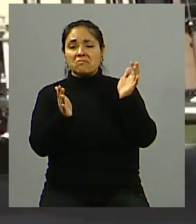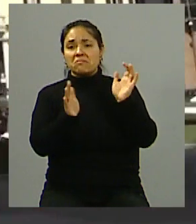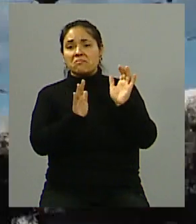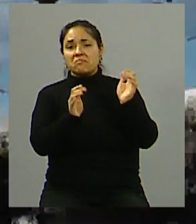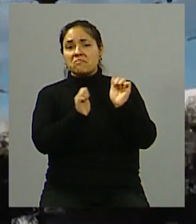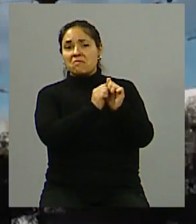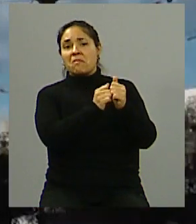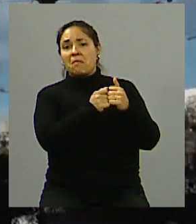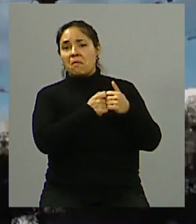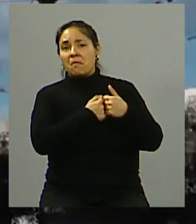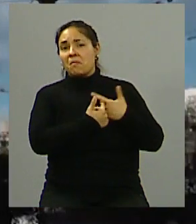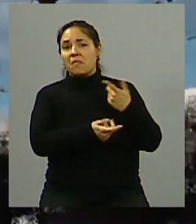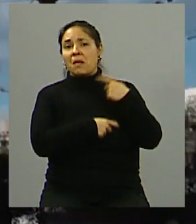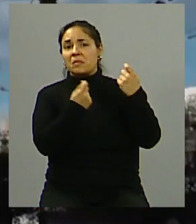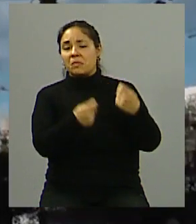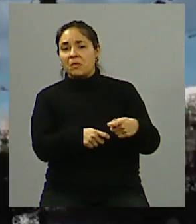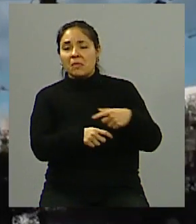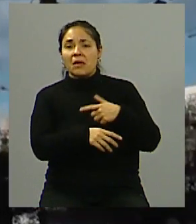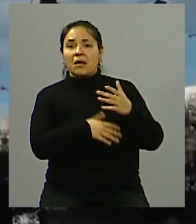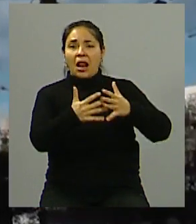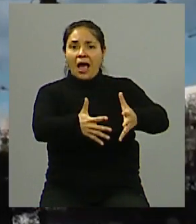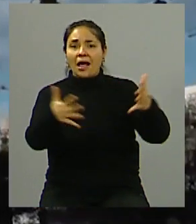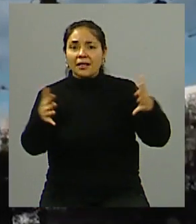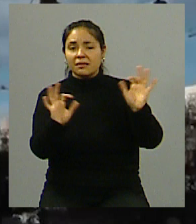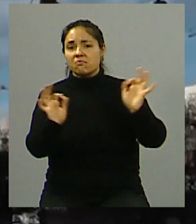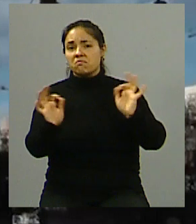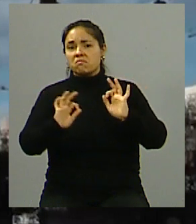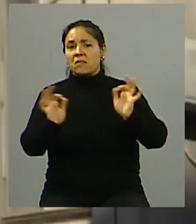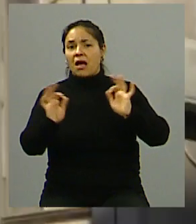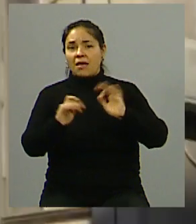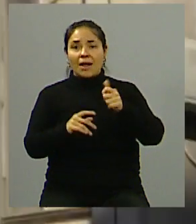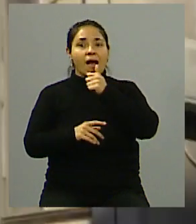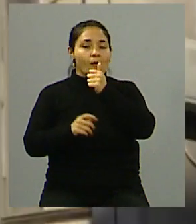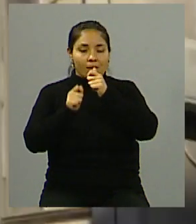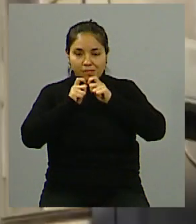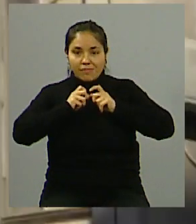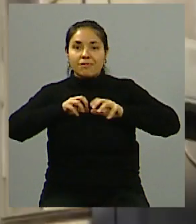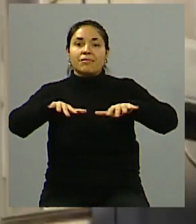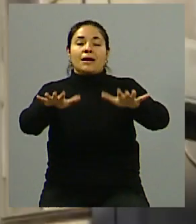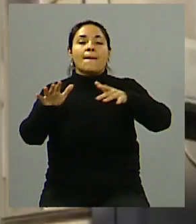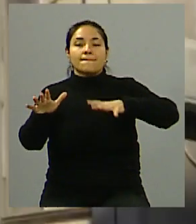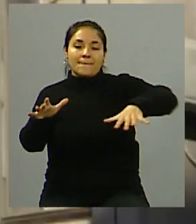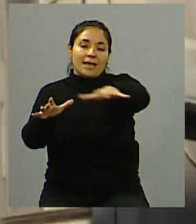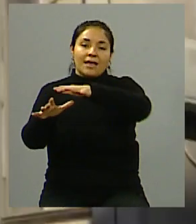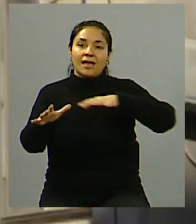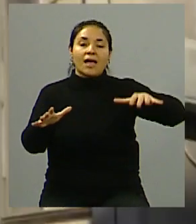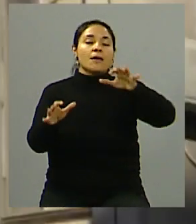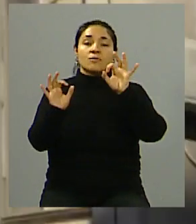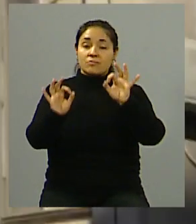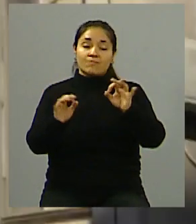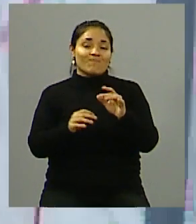décadas no se han llevado adelante obras de magnitud para asegurar el suministro de agua potable en el área metropolitana. Y